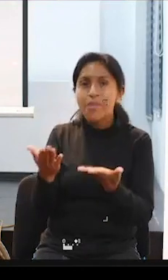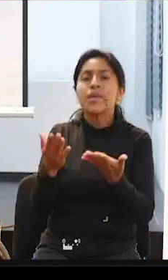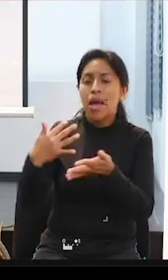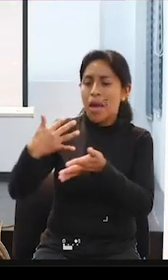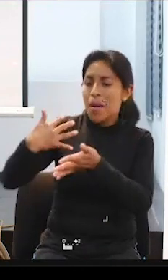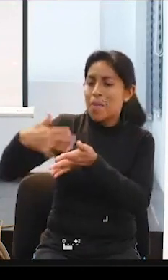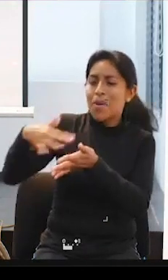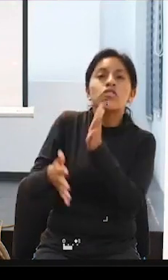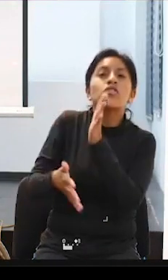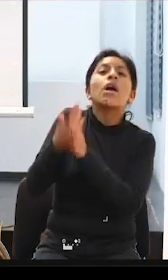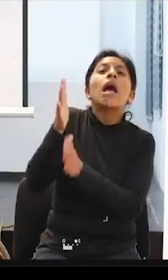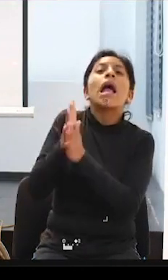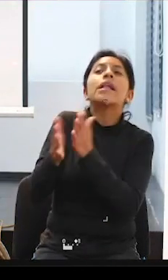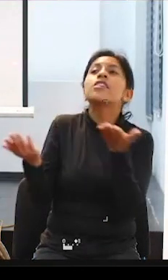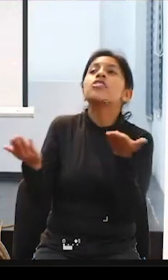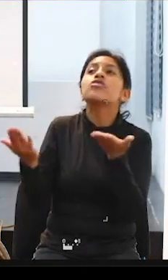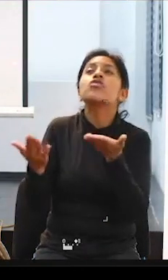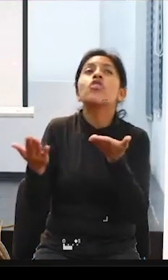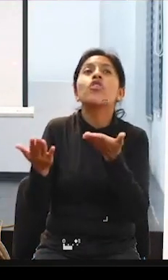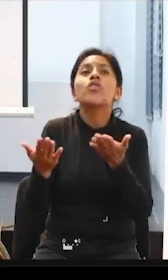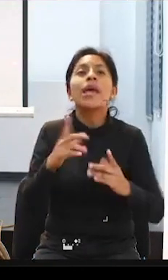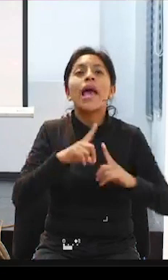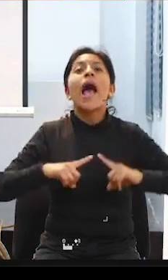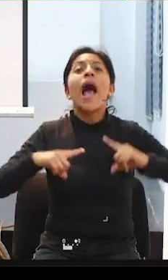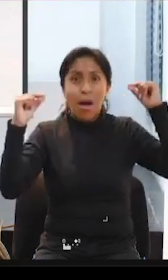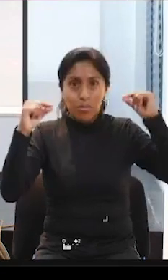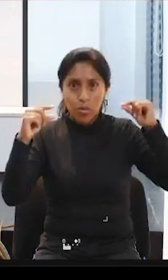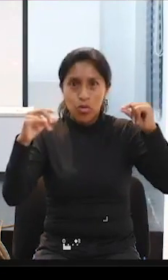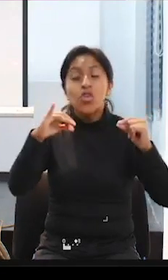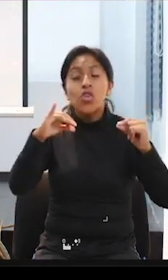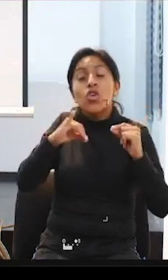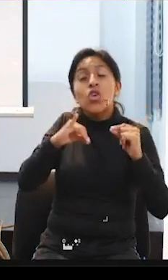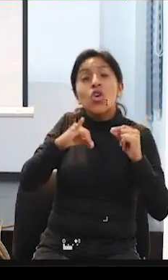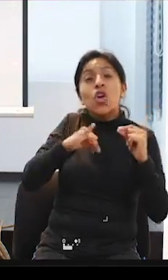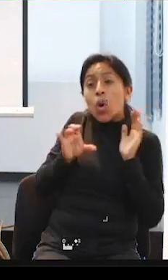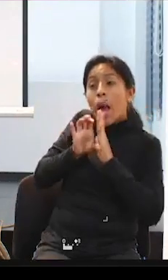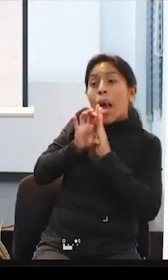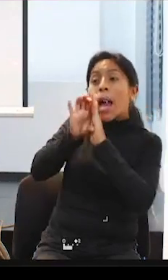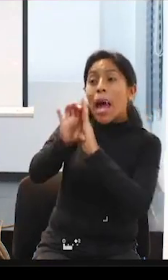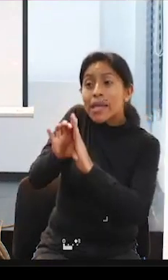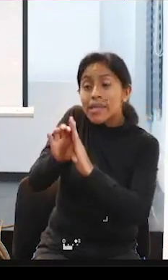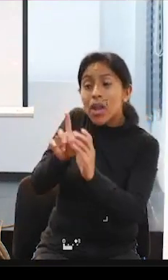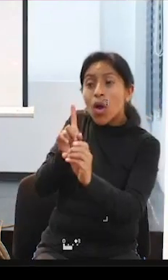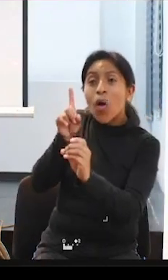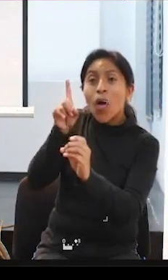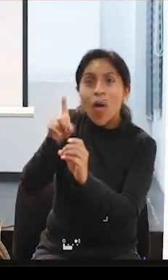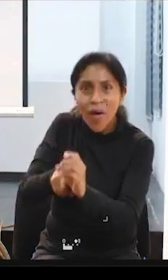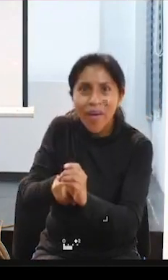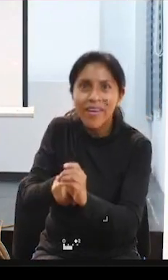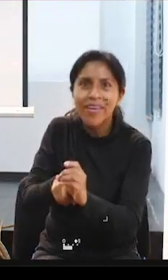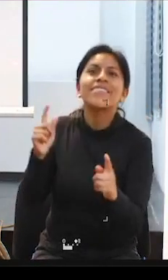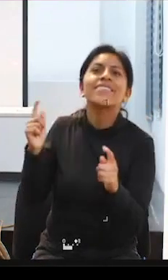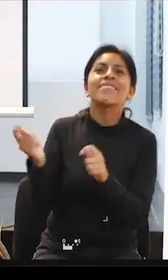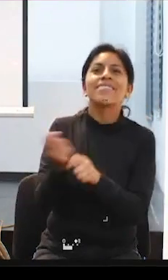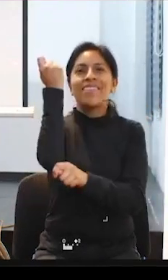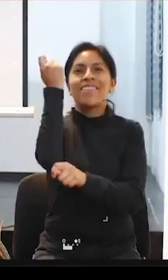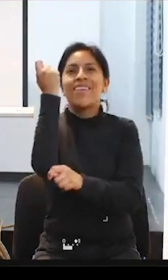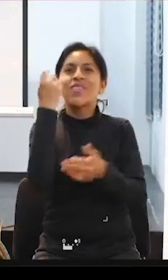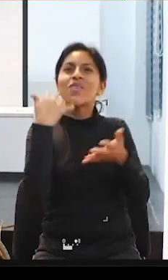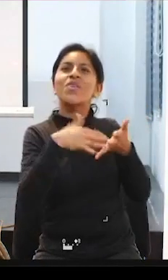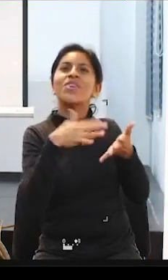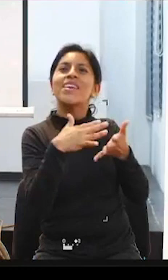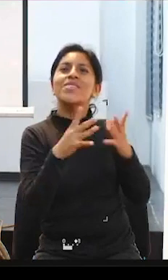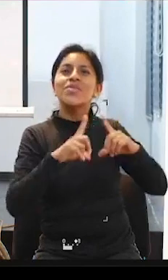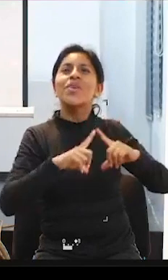independiente en Japón, a la cual me he postulado y soy la primera becaria, ¿no?, con mucho orgullo y realmente